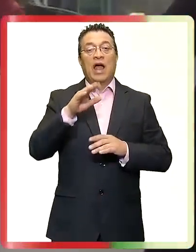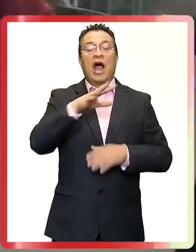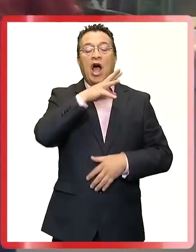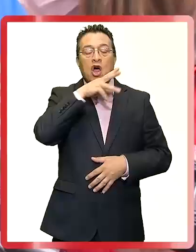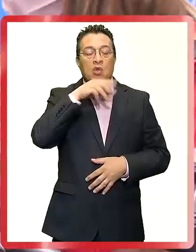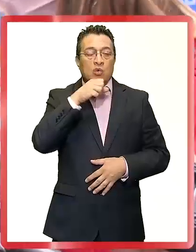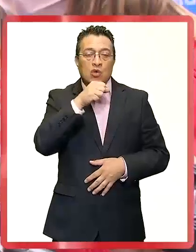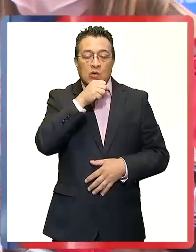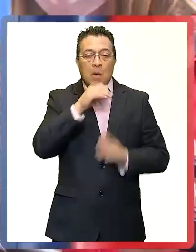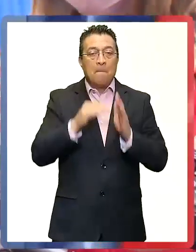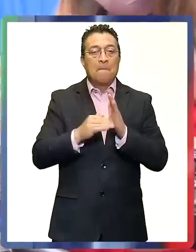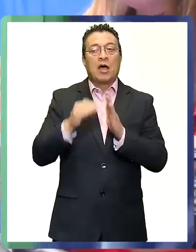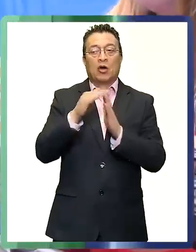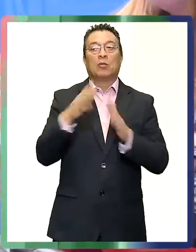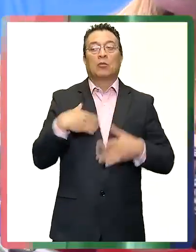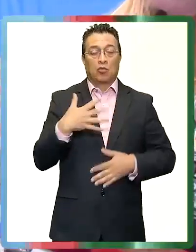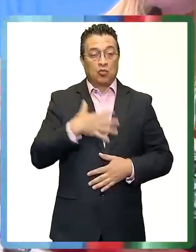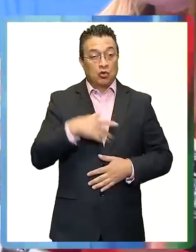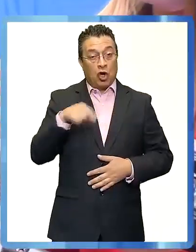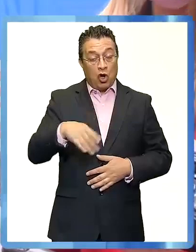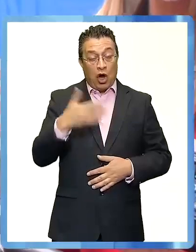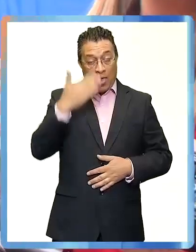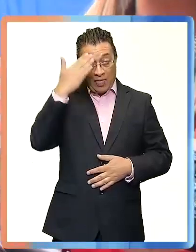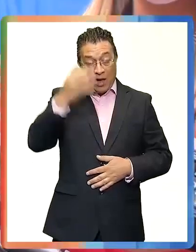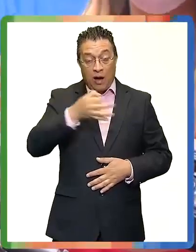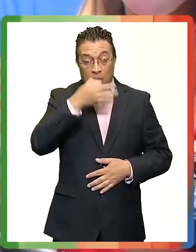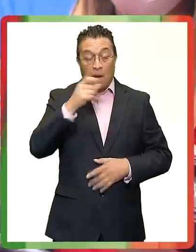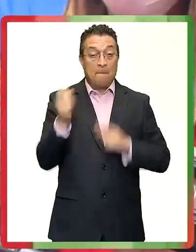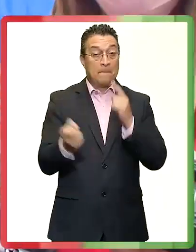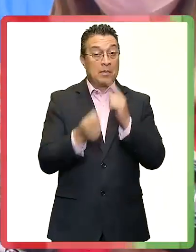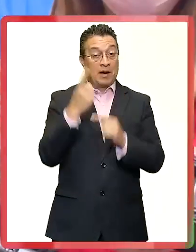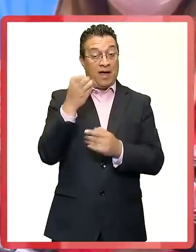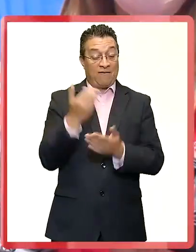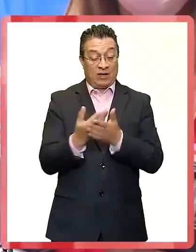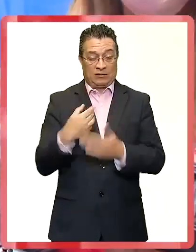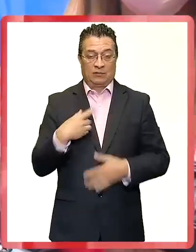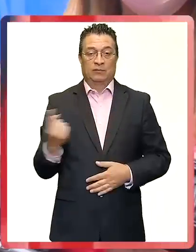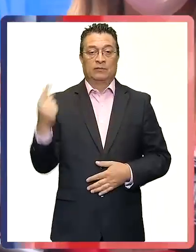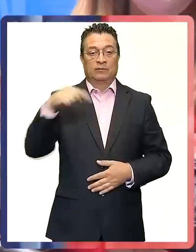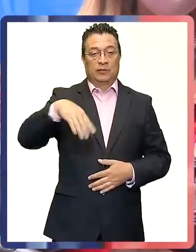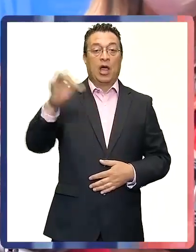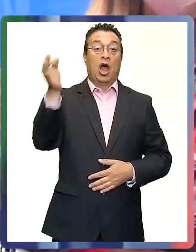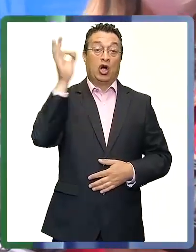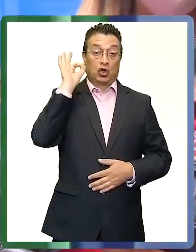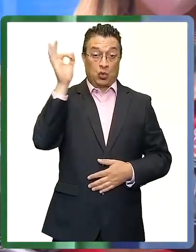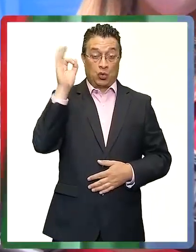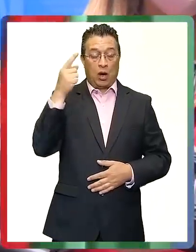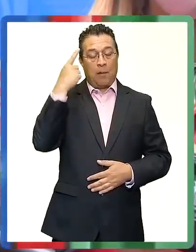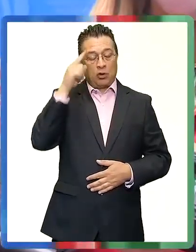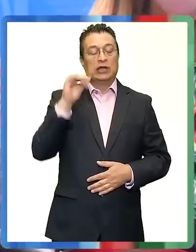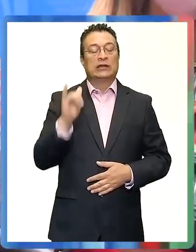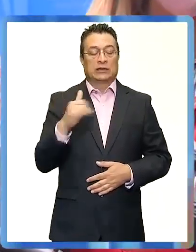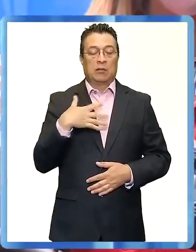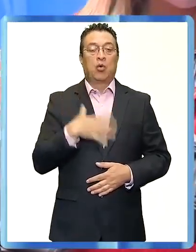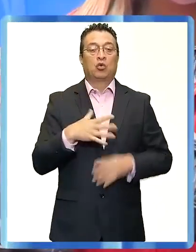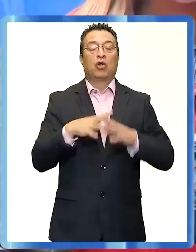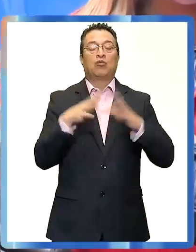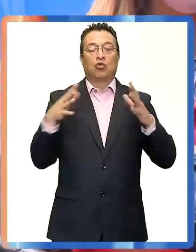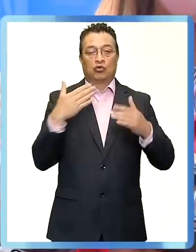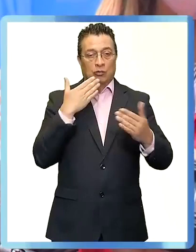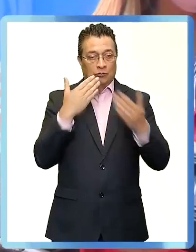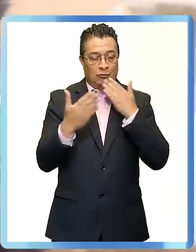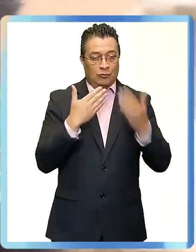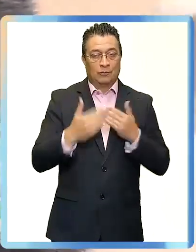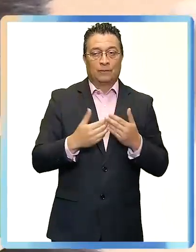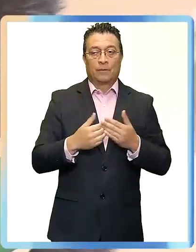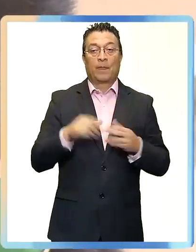lo que le pasa a adultos mayores y me encanta lo que se planteó hoy día. Es la primera vez que vengo acá a estas reuniones, pero sí me